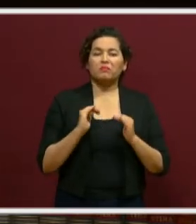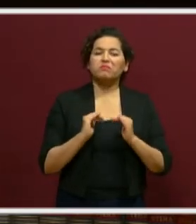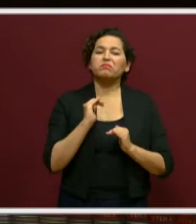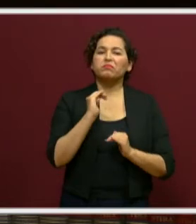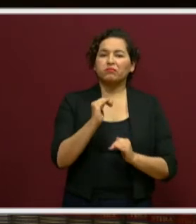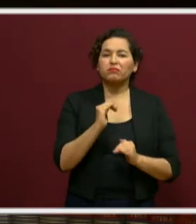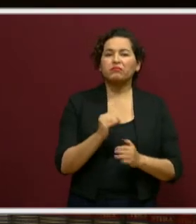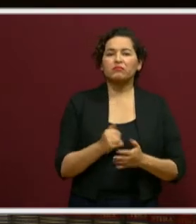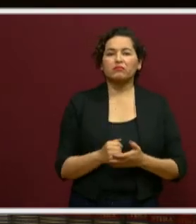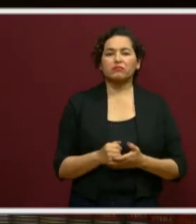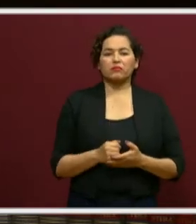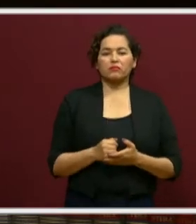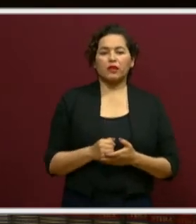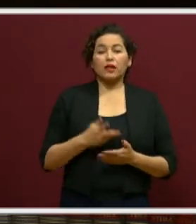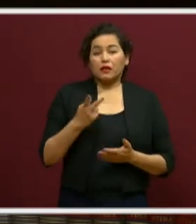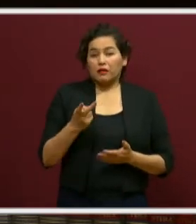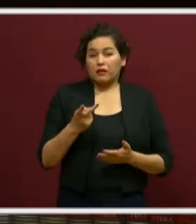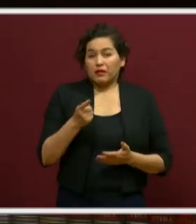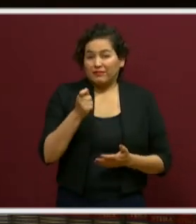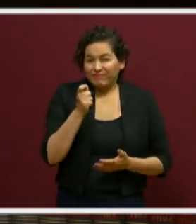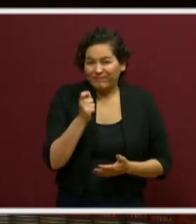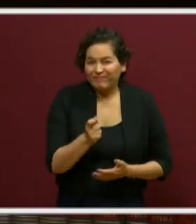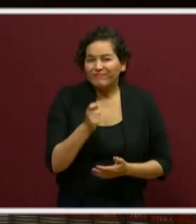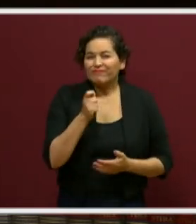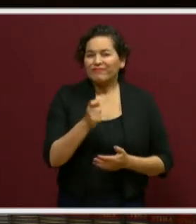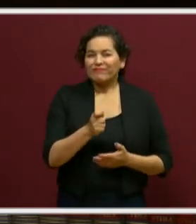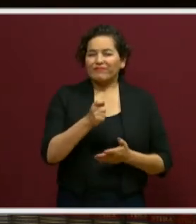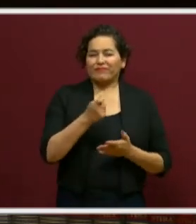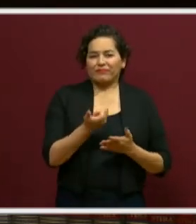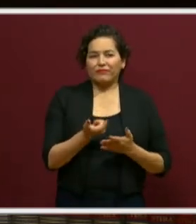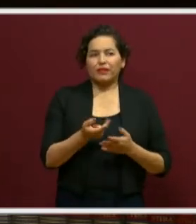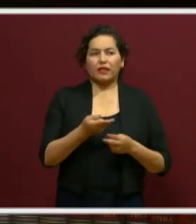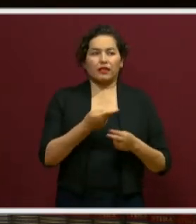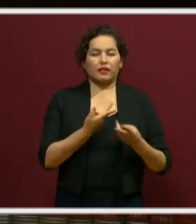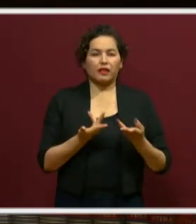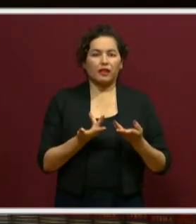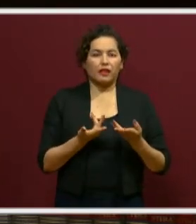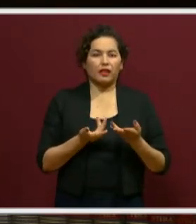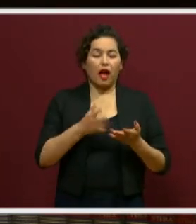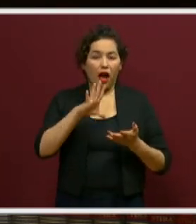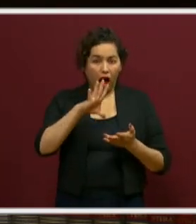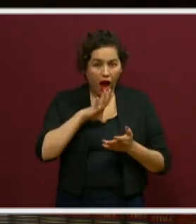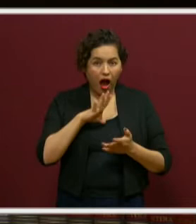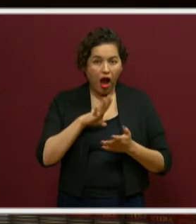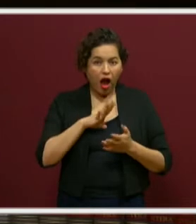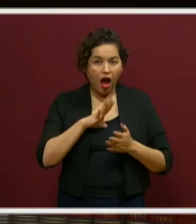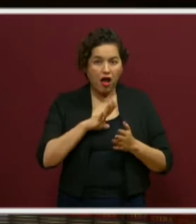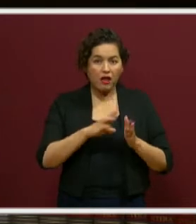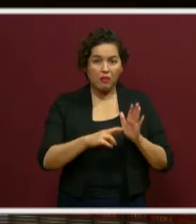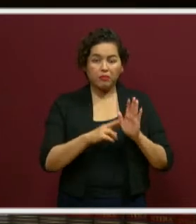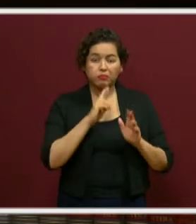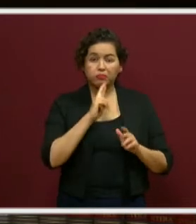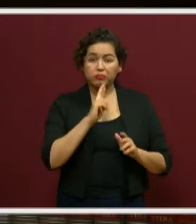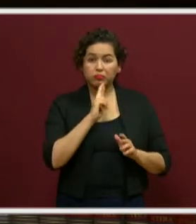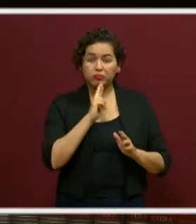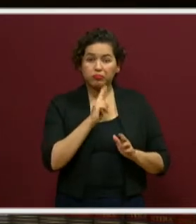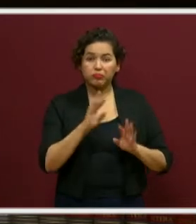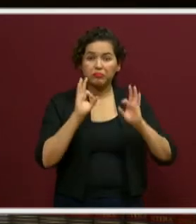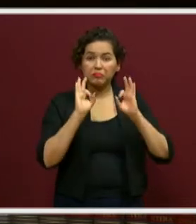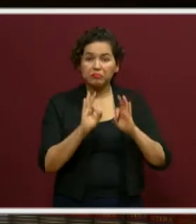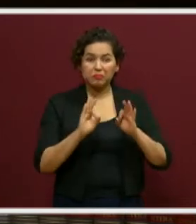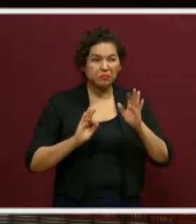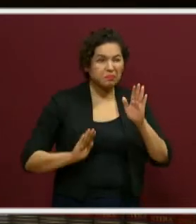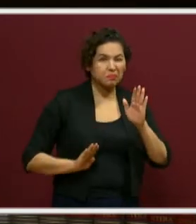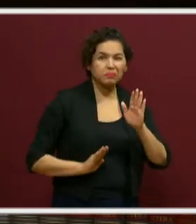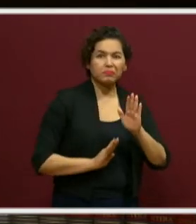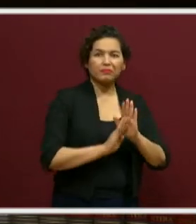las cosas. Entonces, esto refuerza que verdaderamente se tuvieron resultados sorprendentes, resultados de